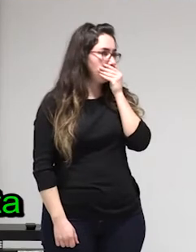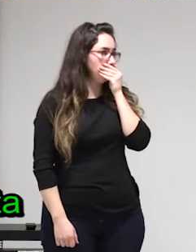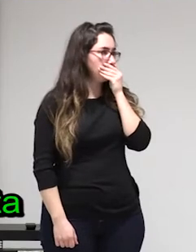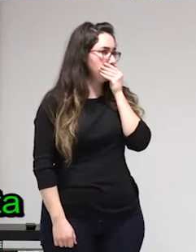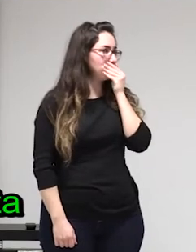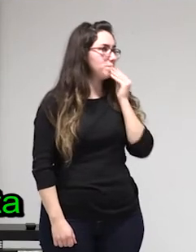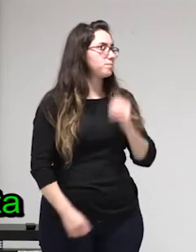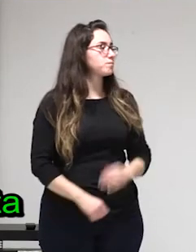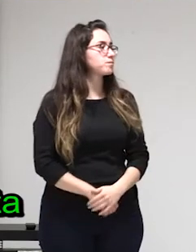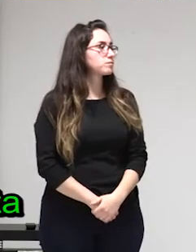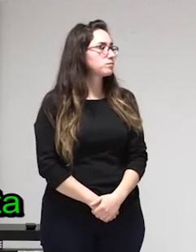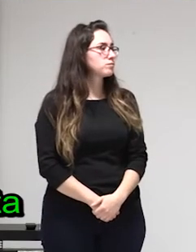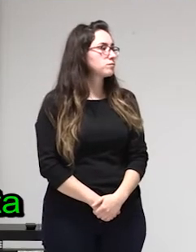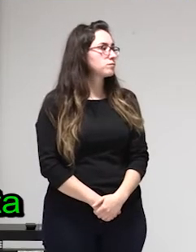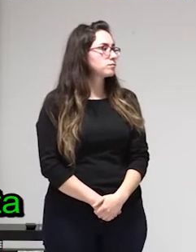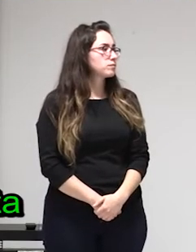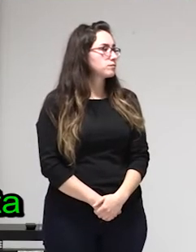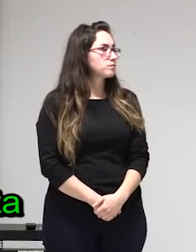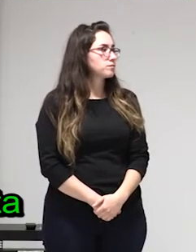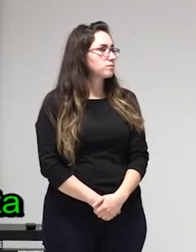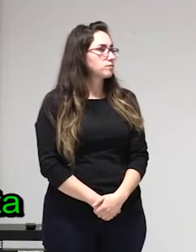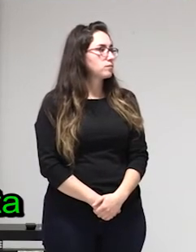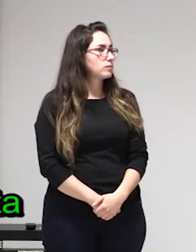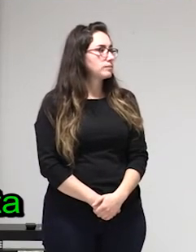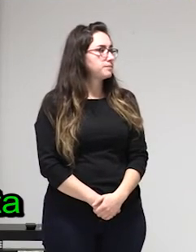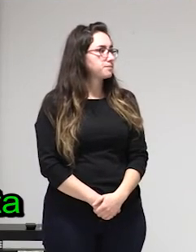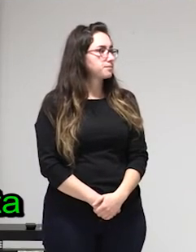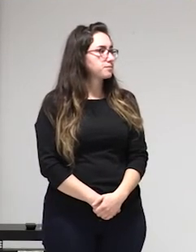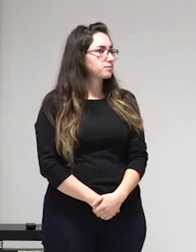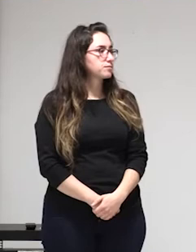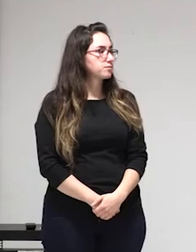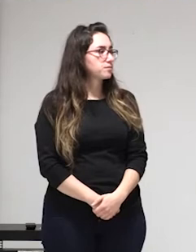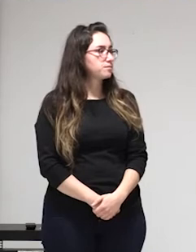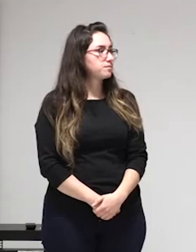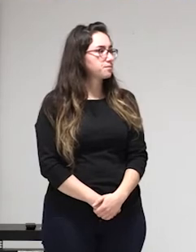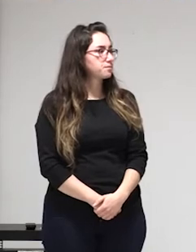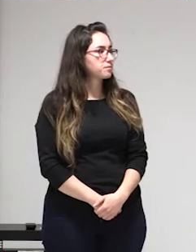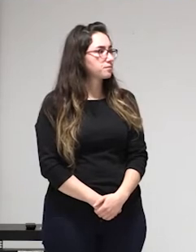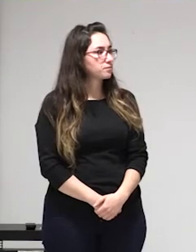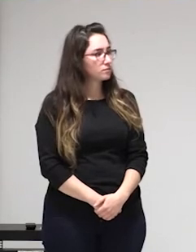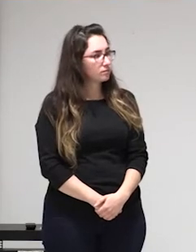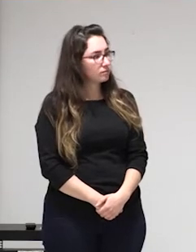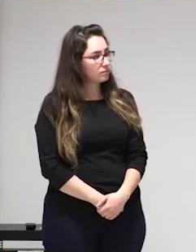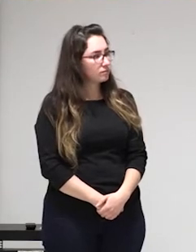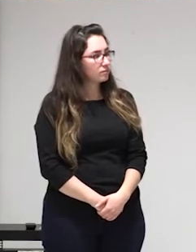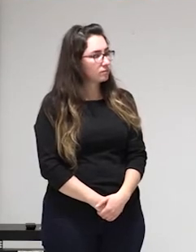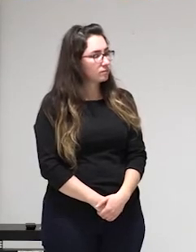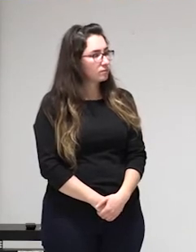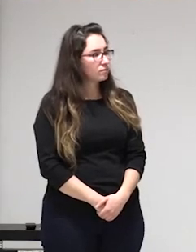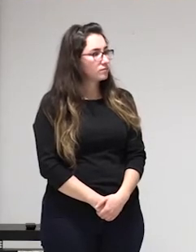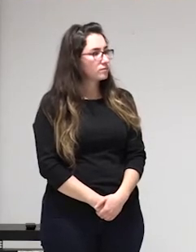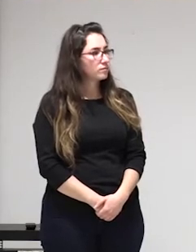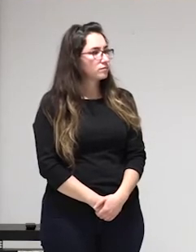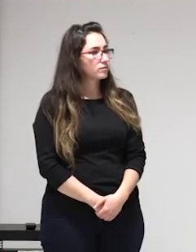muy bien pues esta es una entrevista que le hice a mi compañera ella es ninfa ella es una mujer